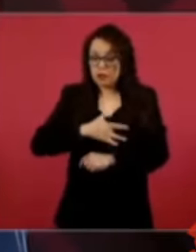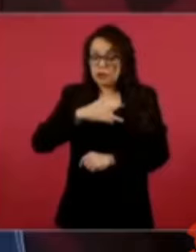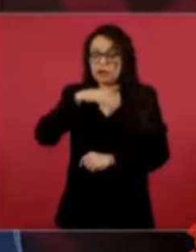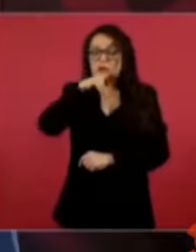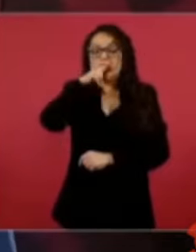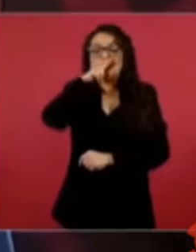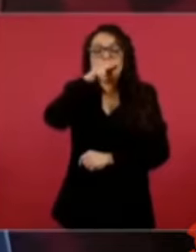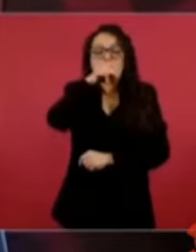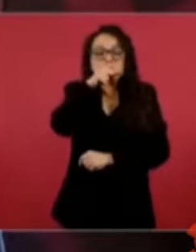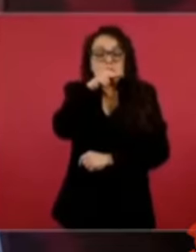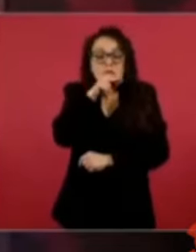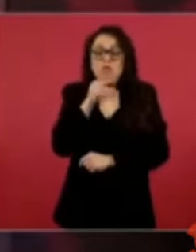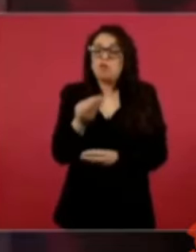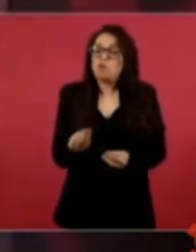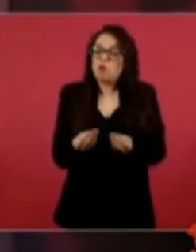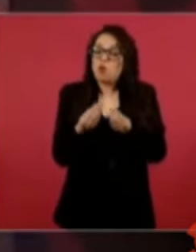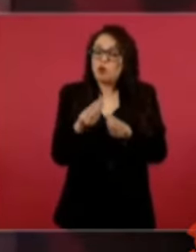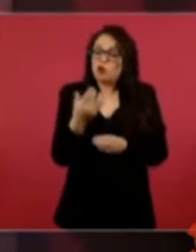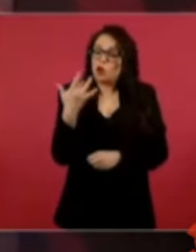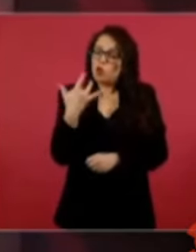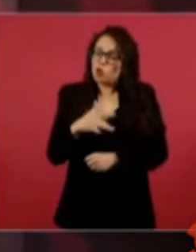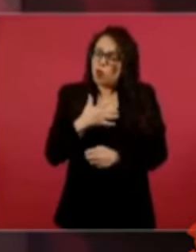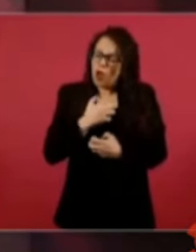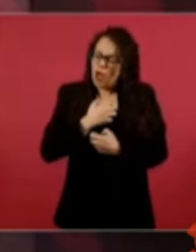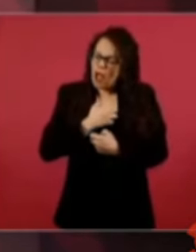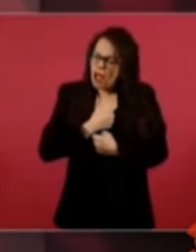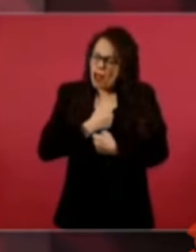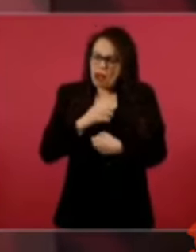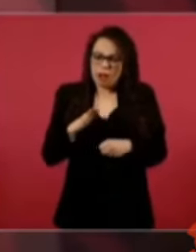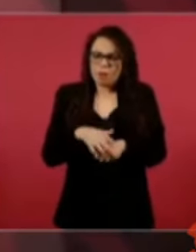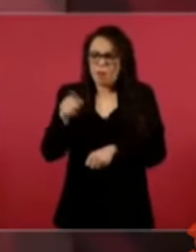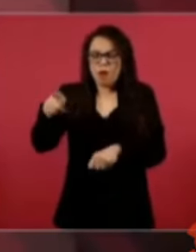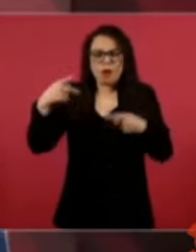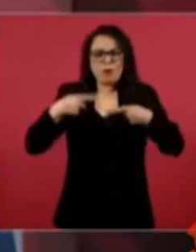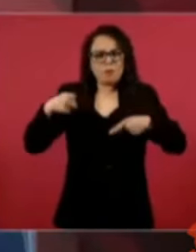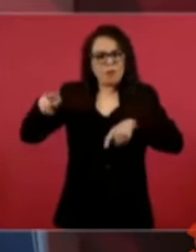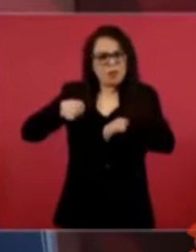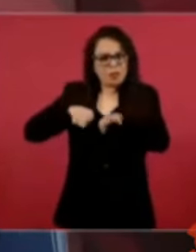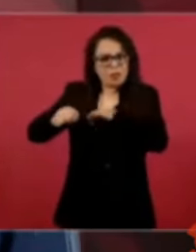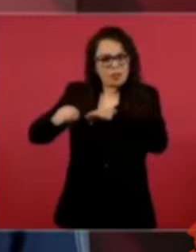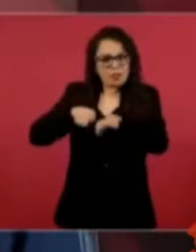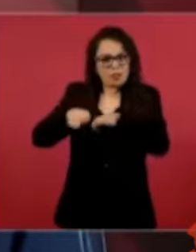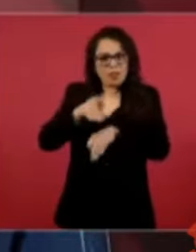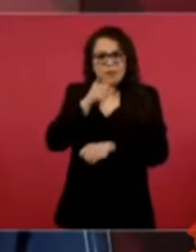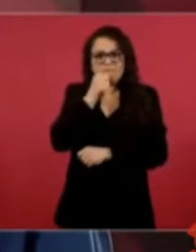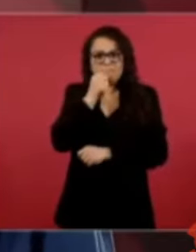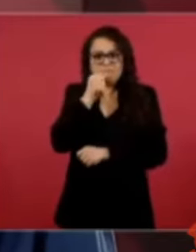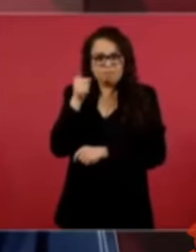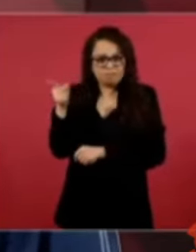agentes de tránsito sin armas.